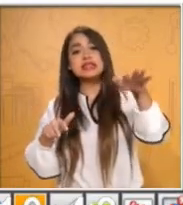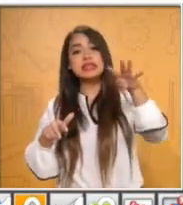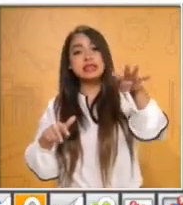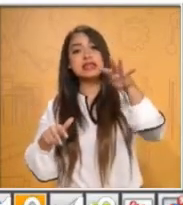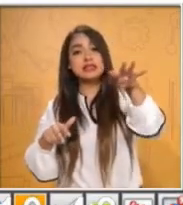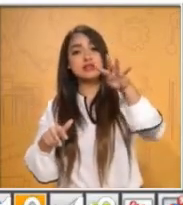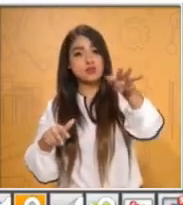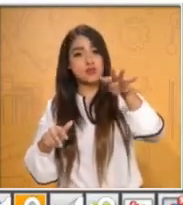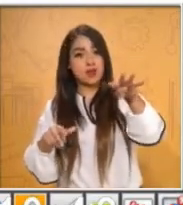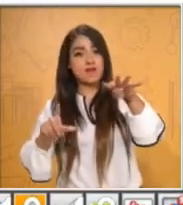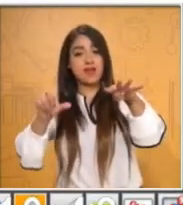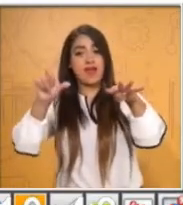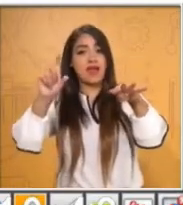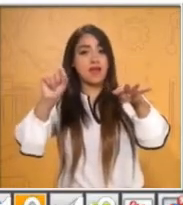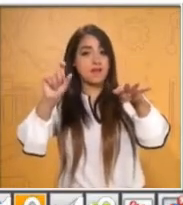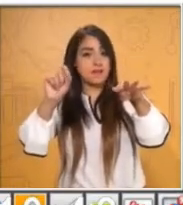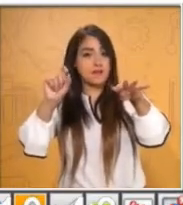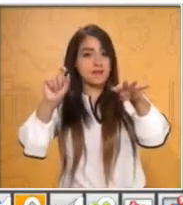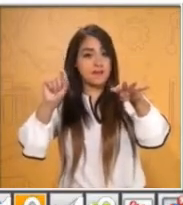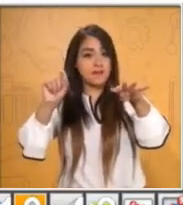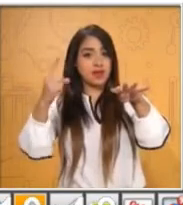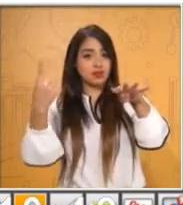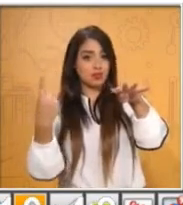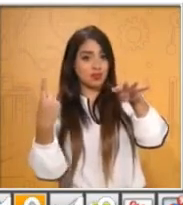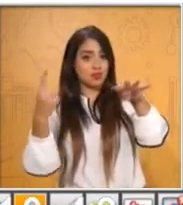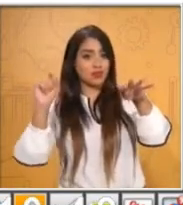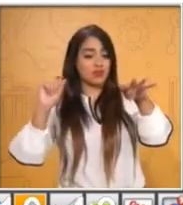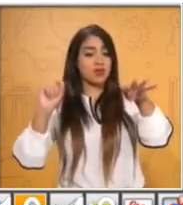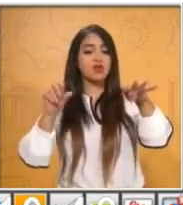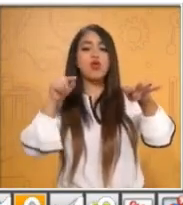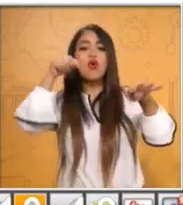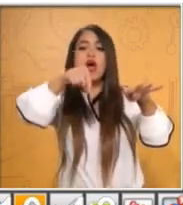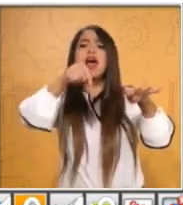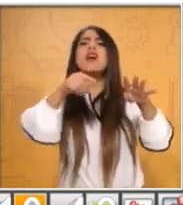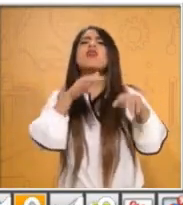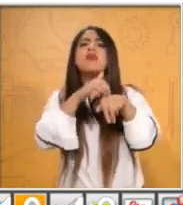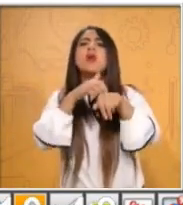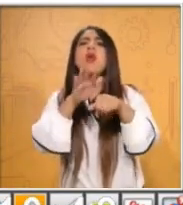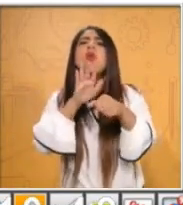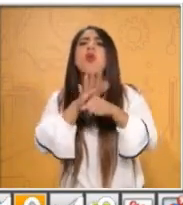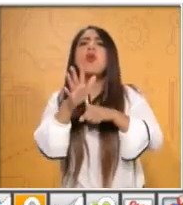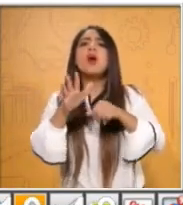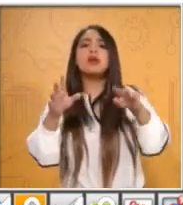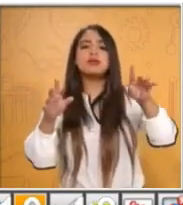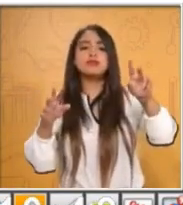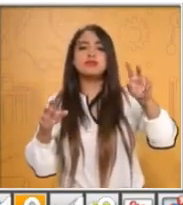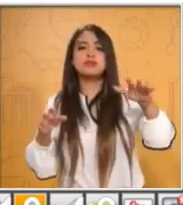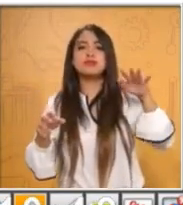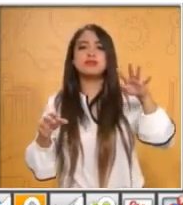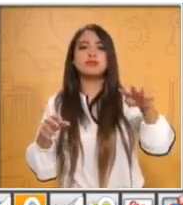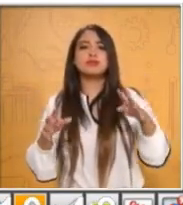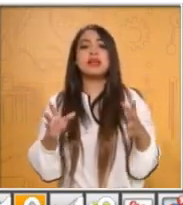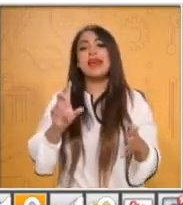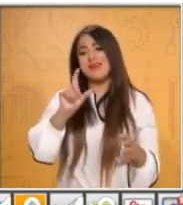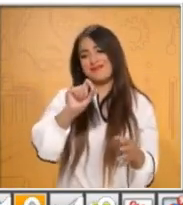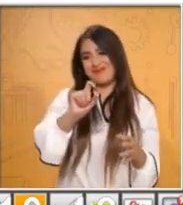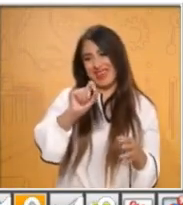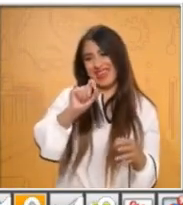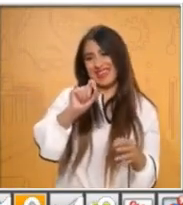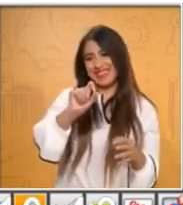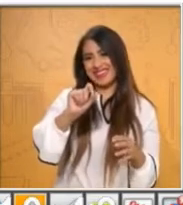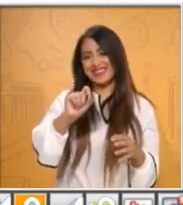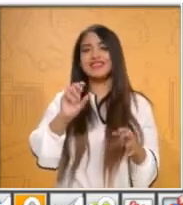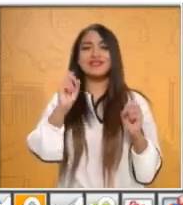20. Y luego ya, el 21. Y ahora por último. Siguiente número está el 10. ¿Qué